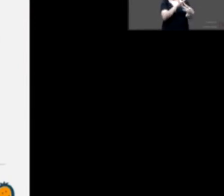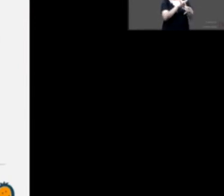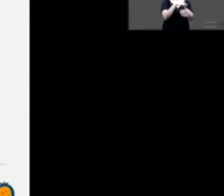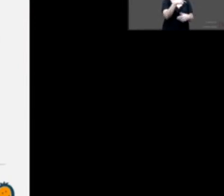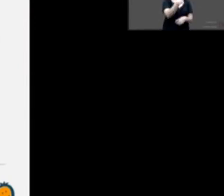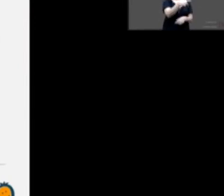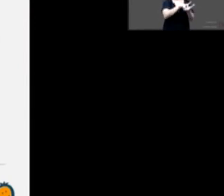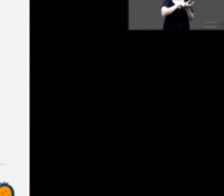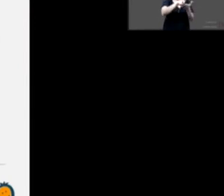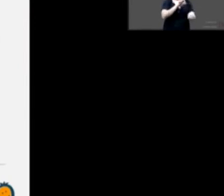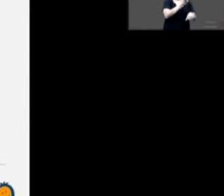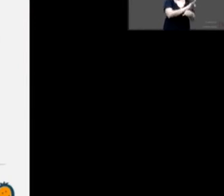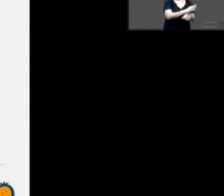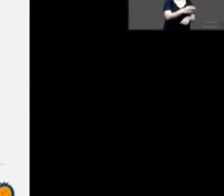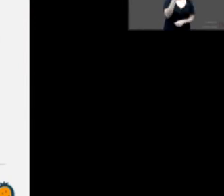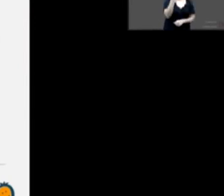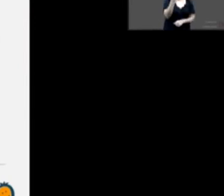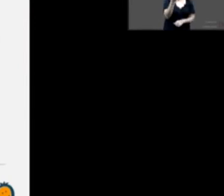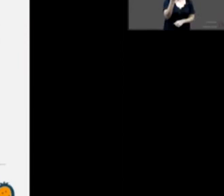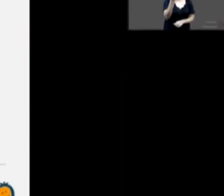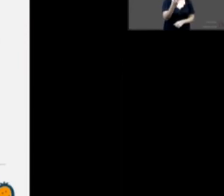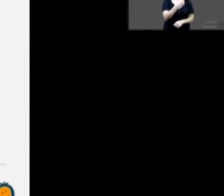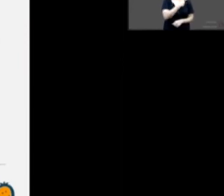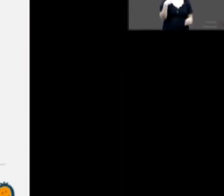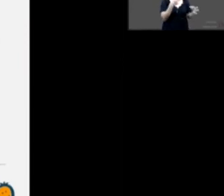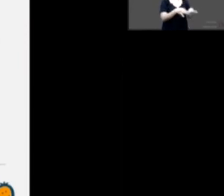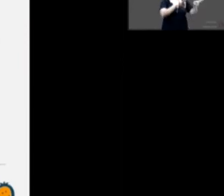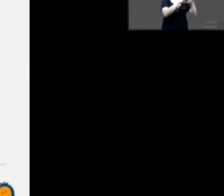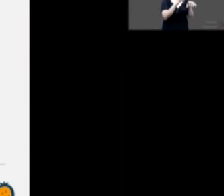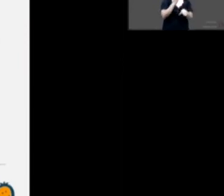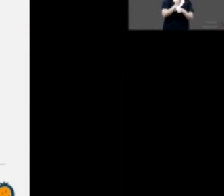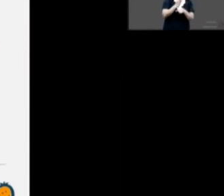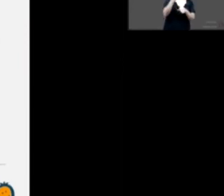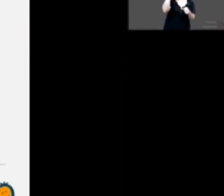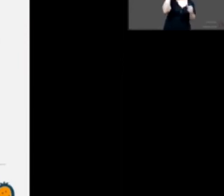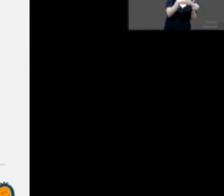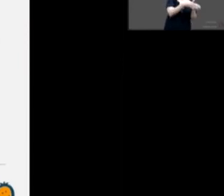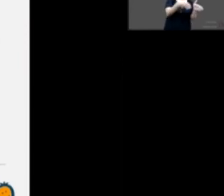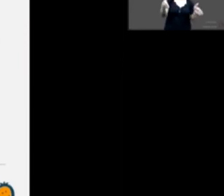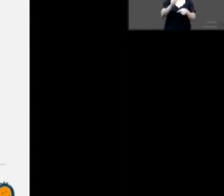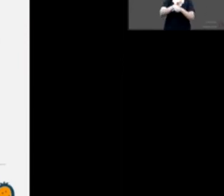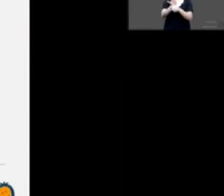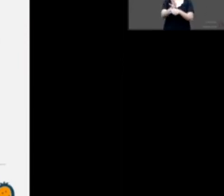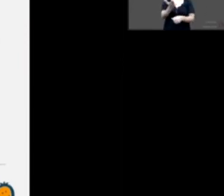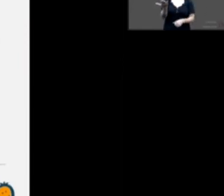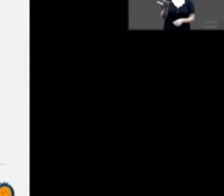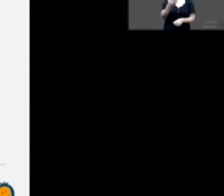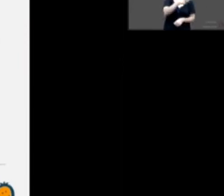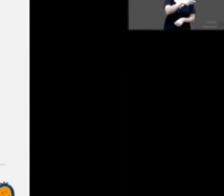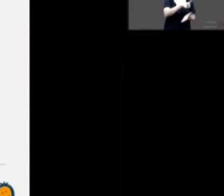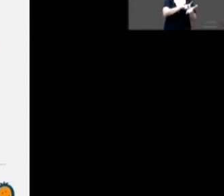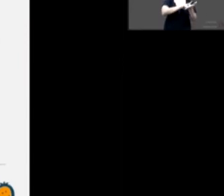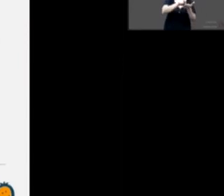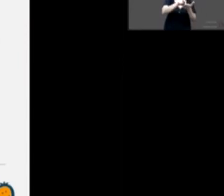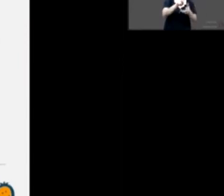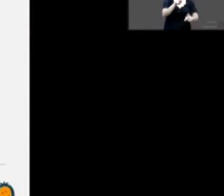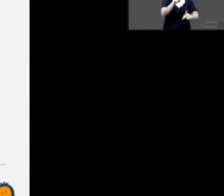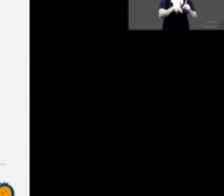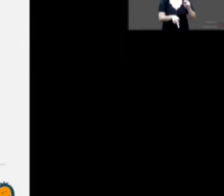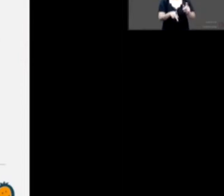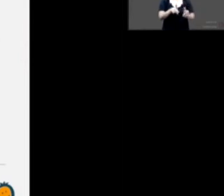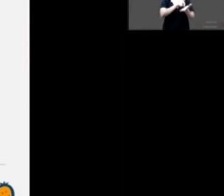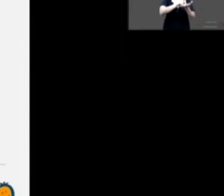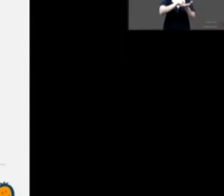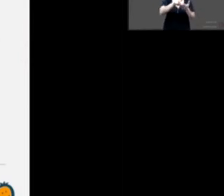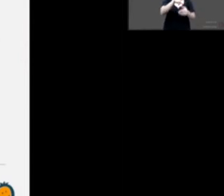no debe paralizarse, no debe suspenderse, ni aún en la situación de pandemia. Debemos seguir trabajando